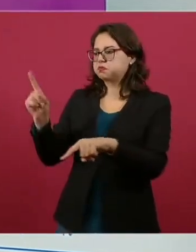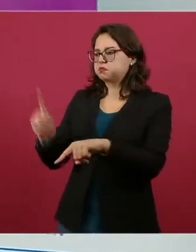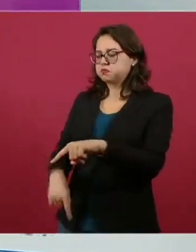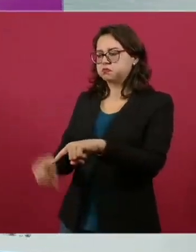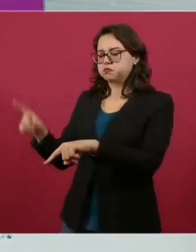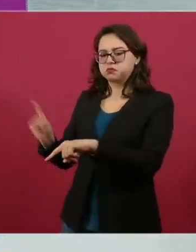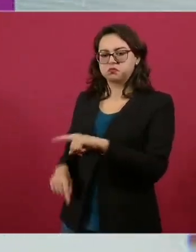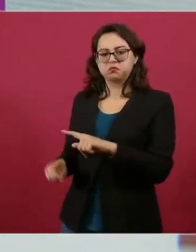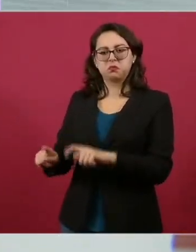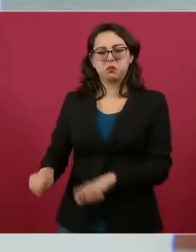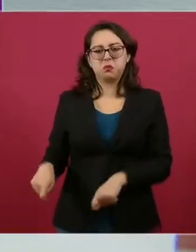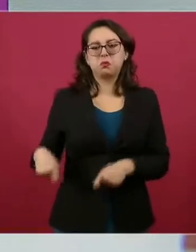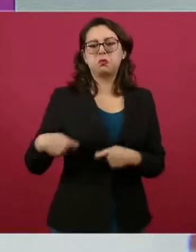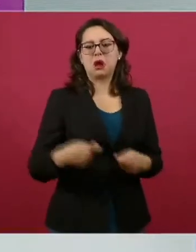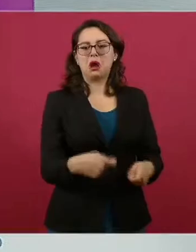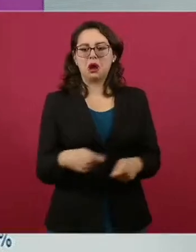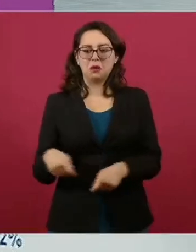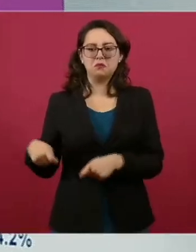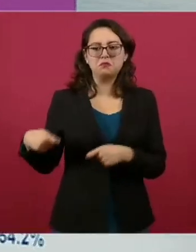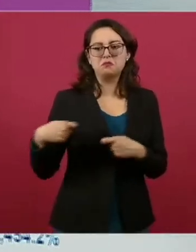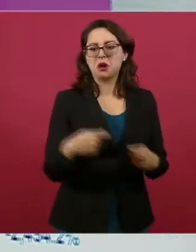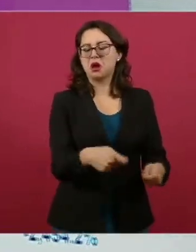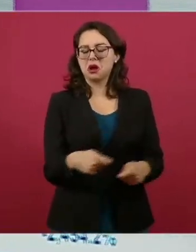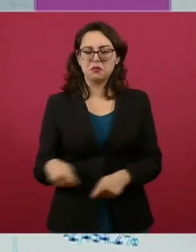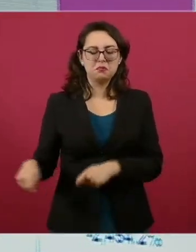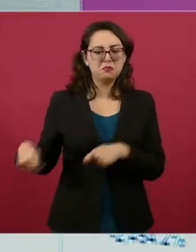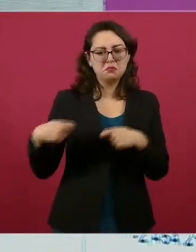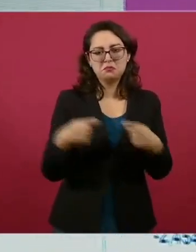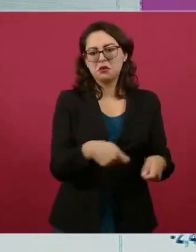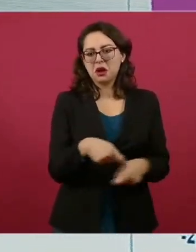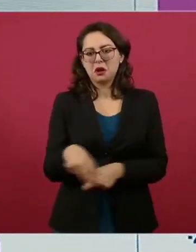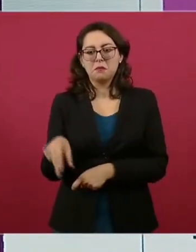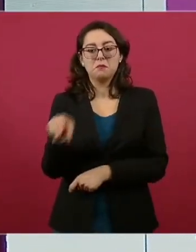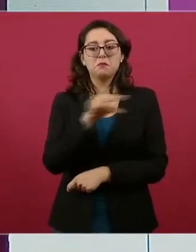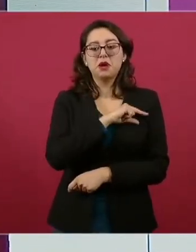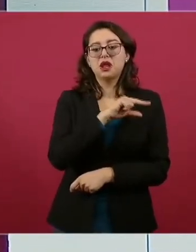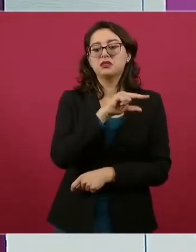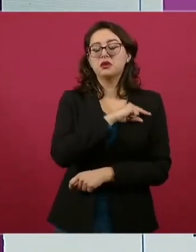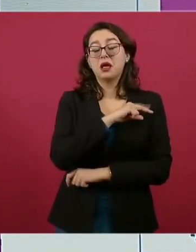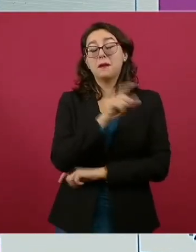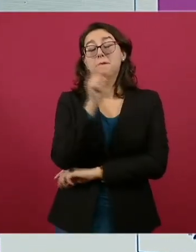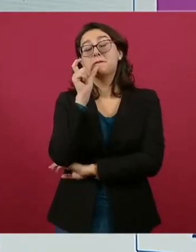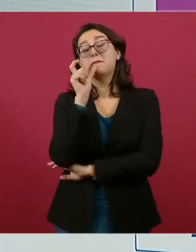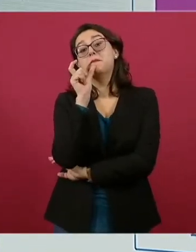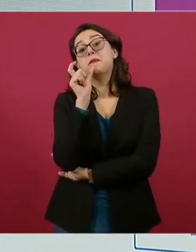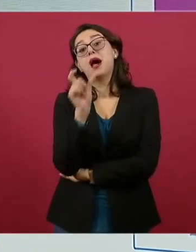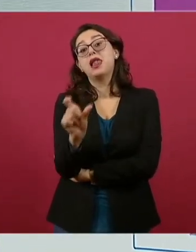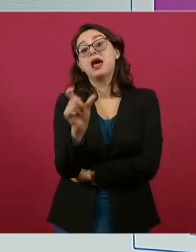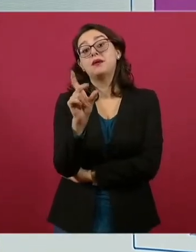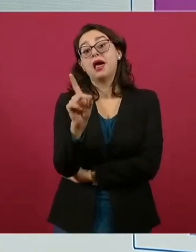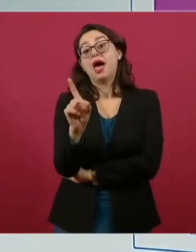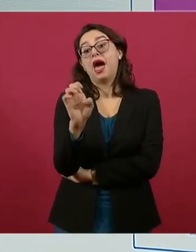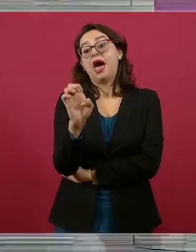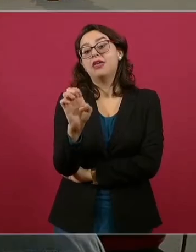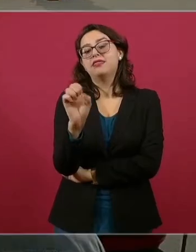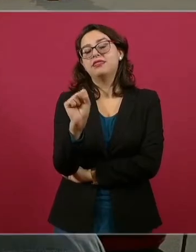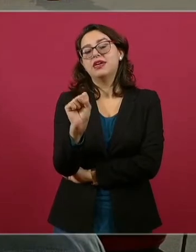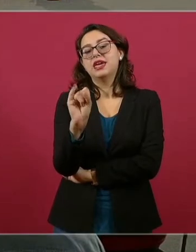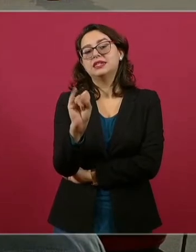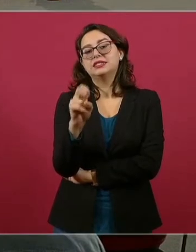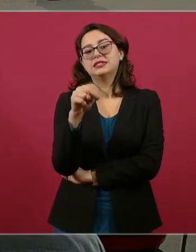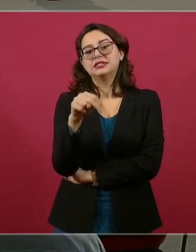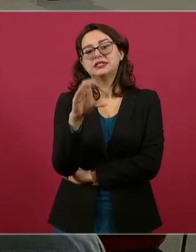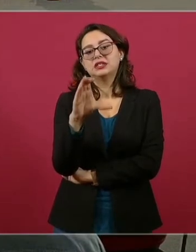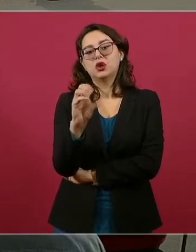eufemísticamente, de desincorporación de empresas no estratégicas,